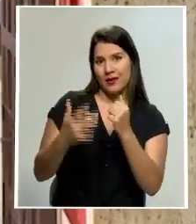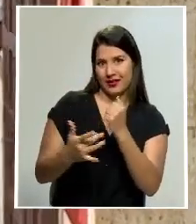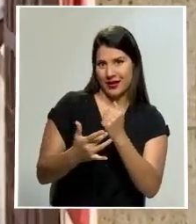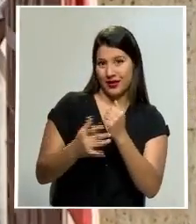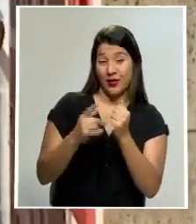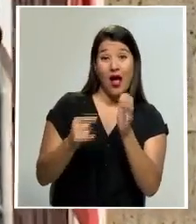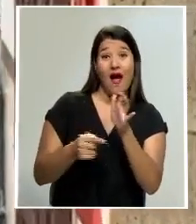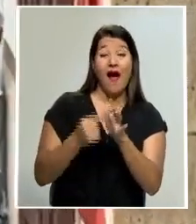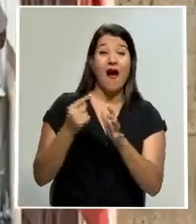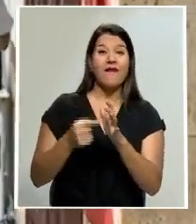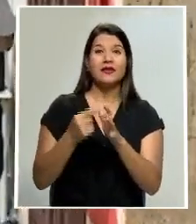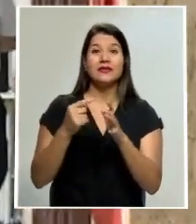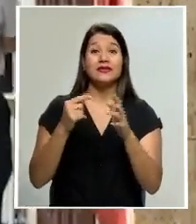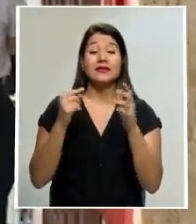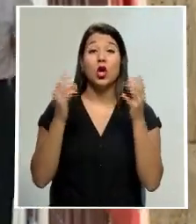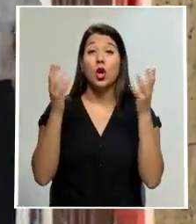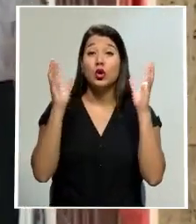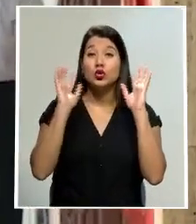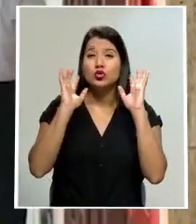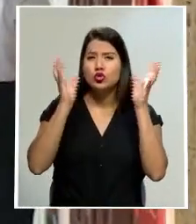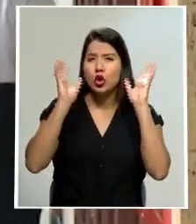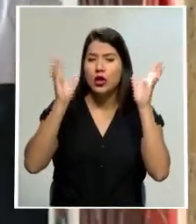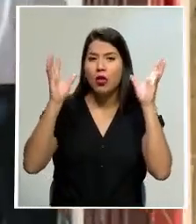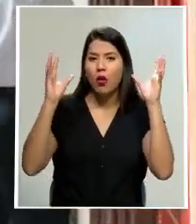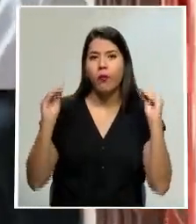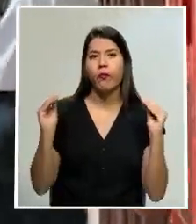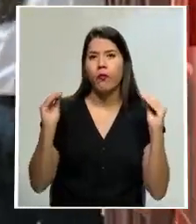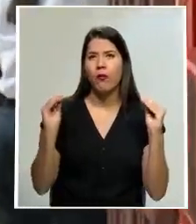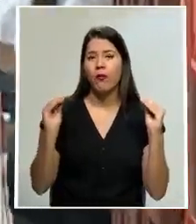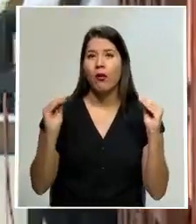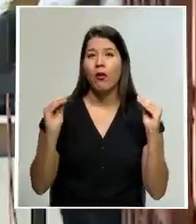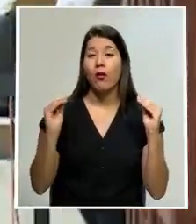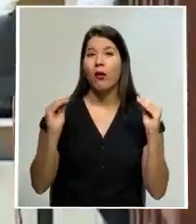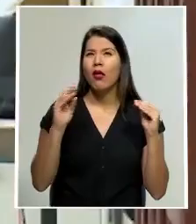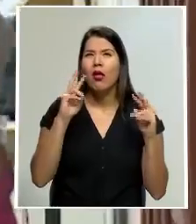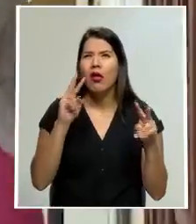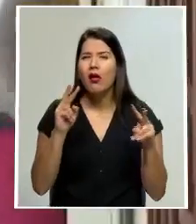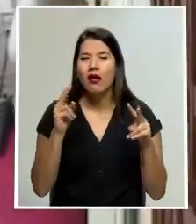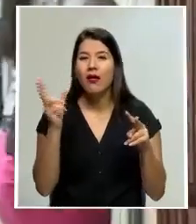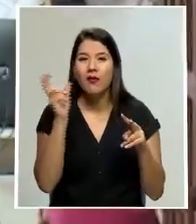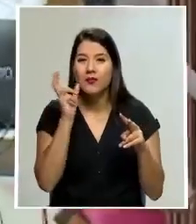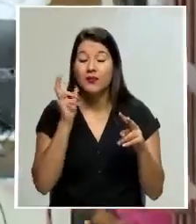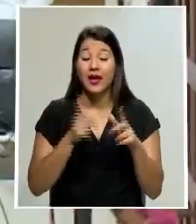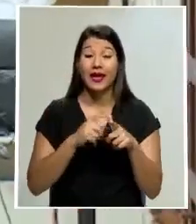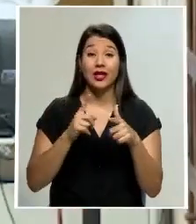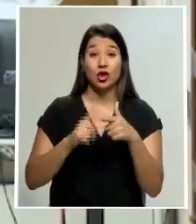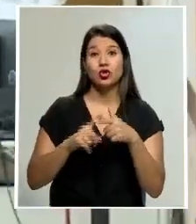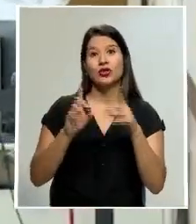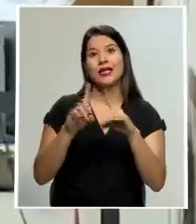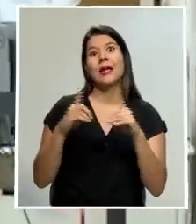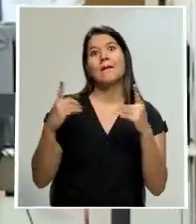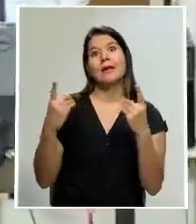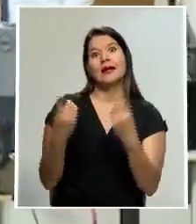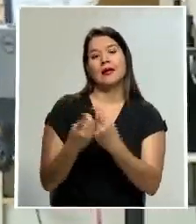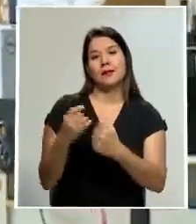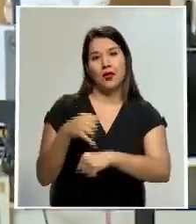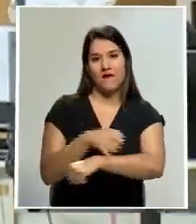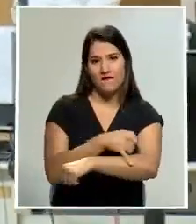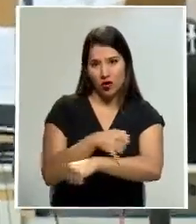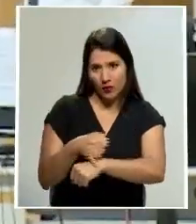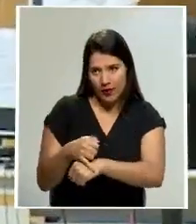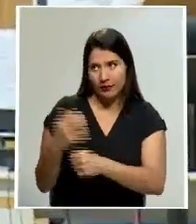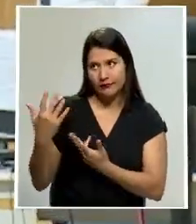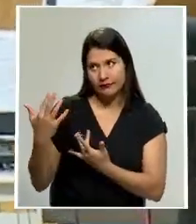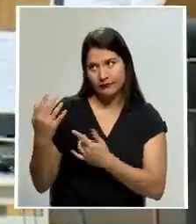va el sonido, el audio, el video en una de las salas, y eso implica que el Departamento de Informática de la Corte tenga que intervenir,